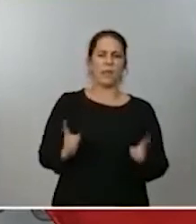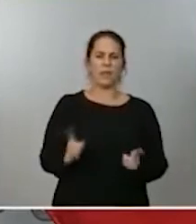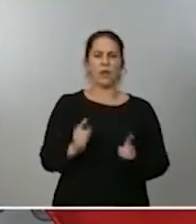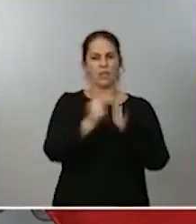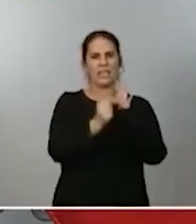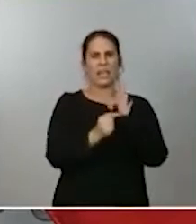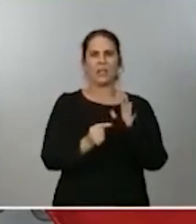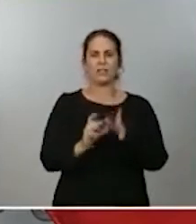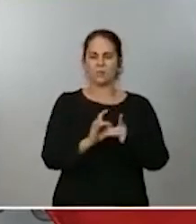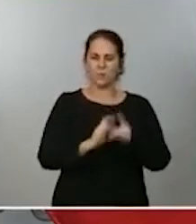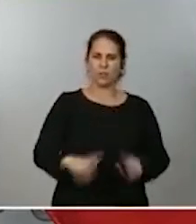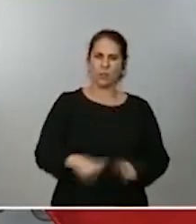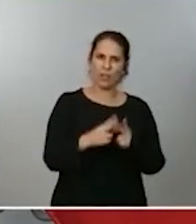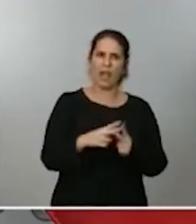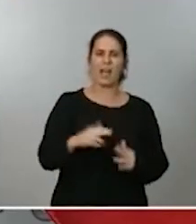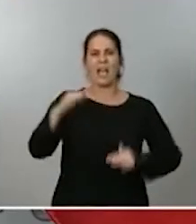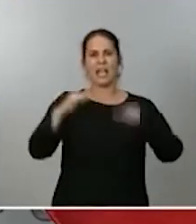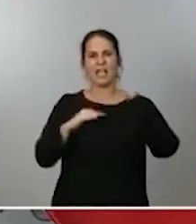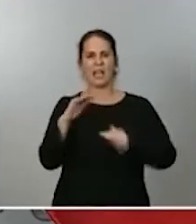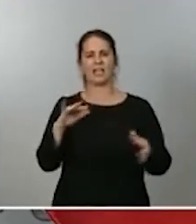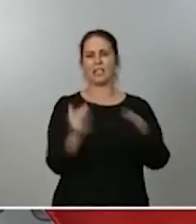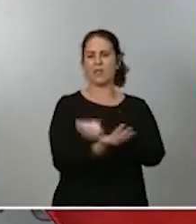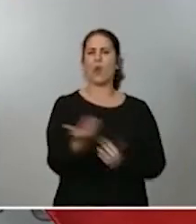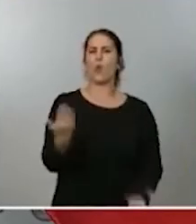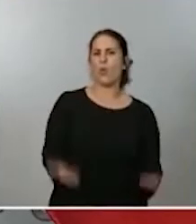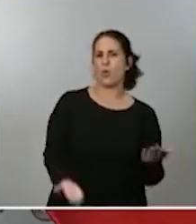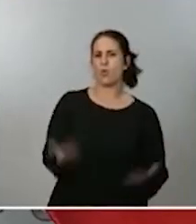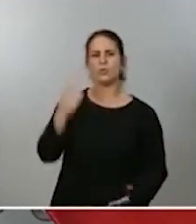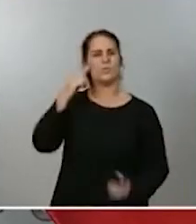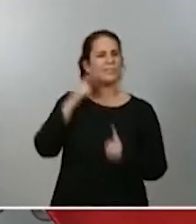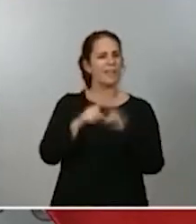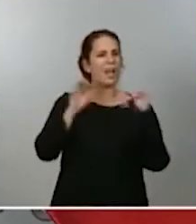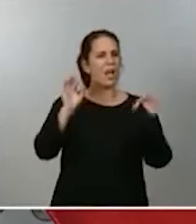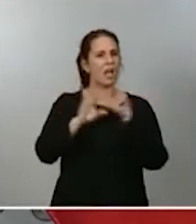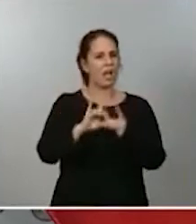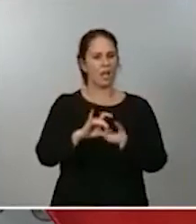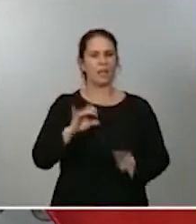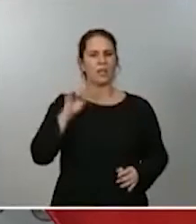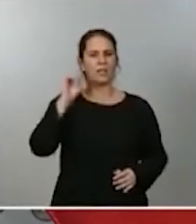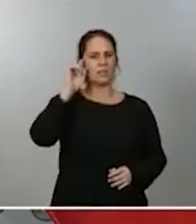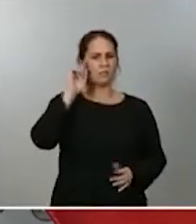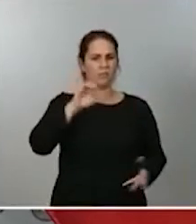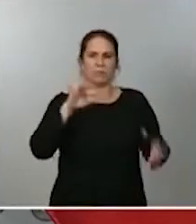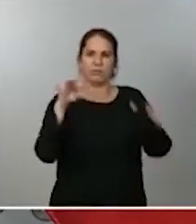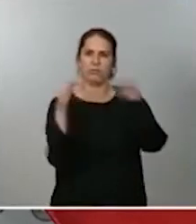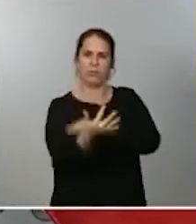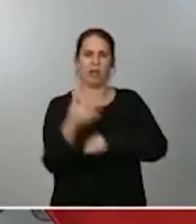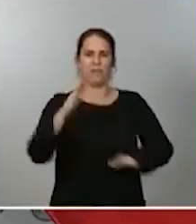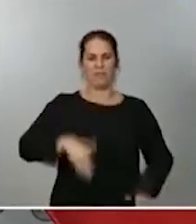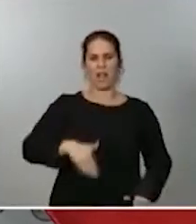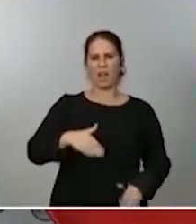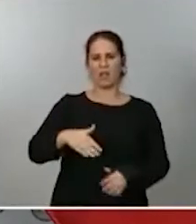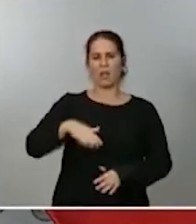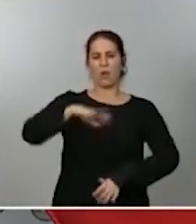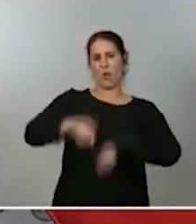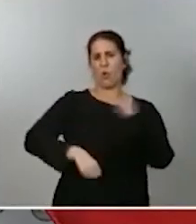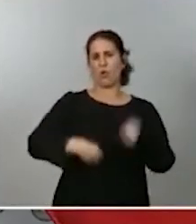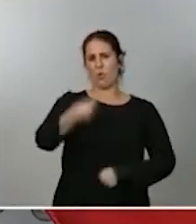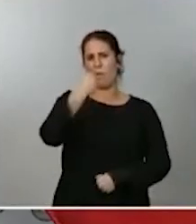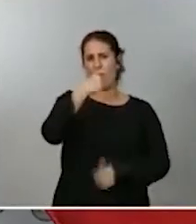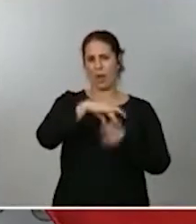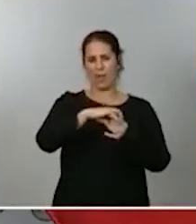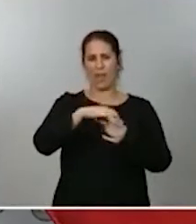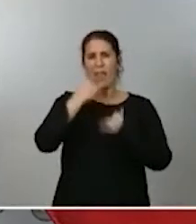equidad y transición justa para permitirnos que la trayectoria que permita que el consumidor final de la energía sea plenamente